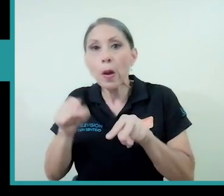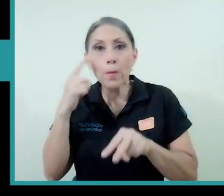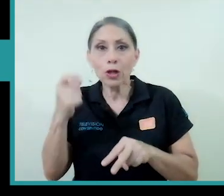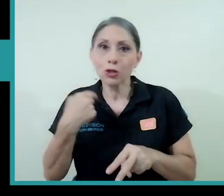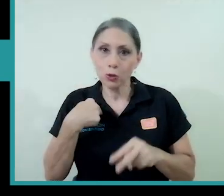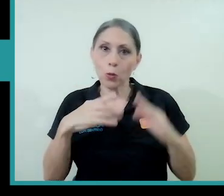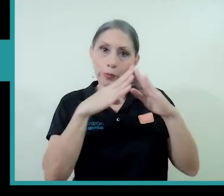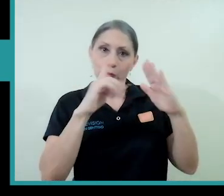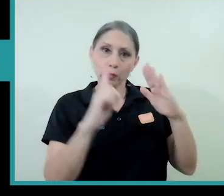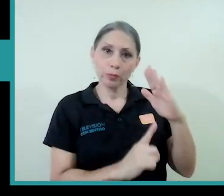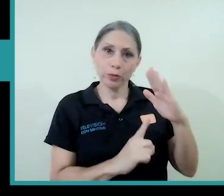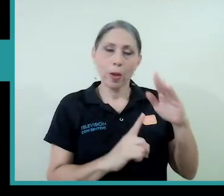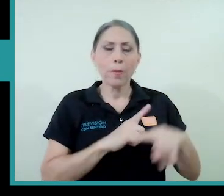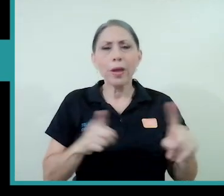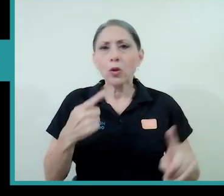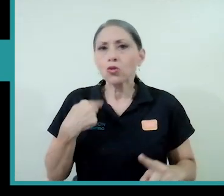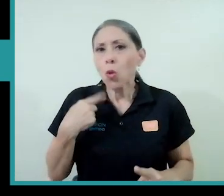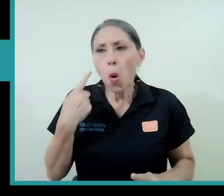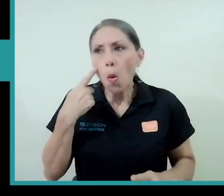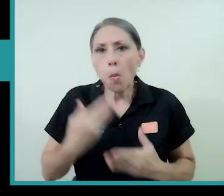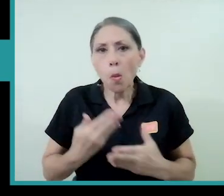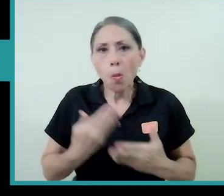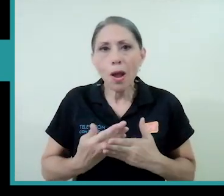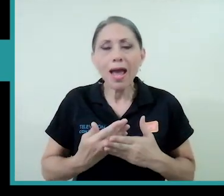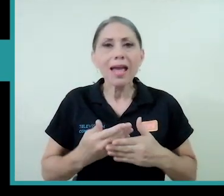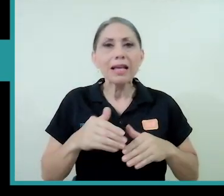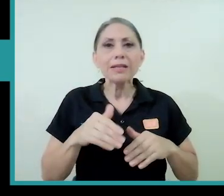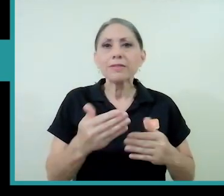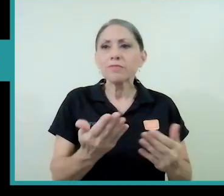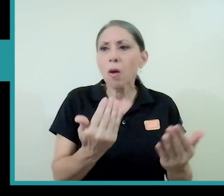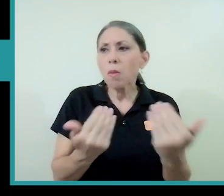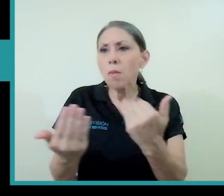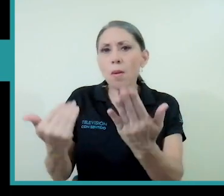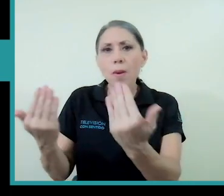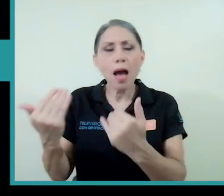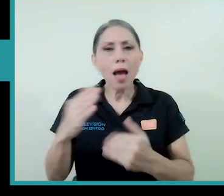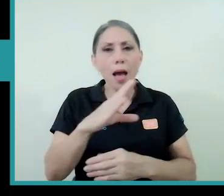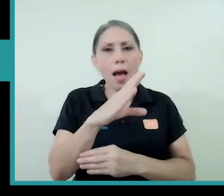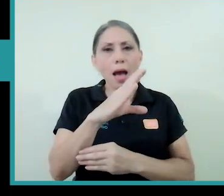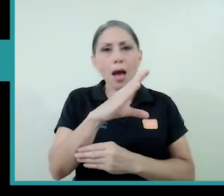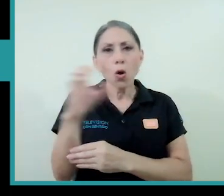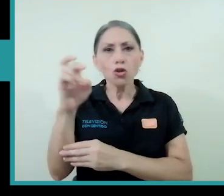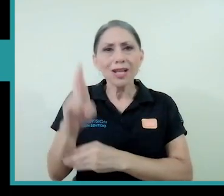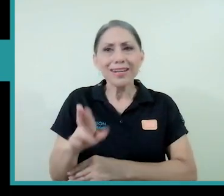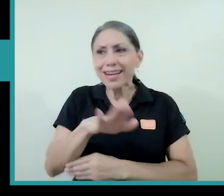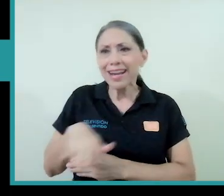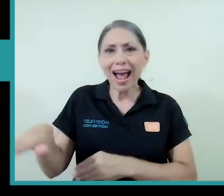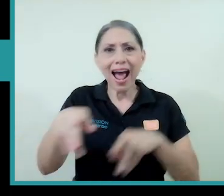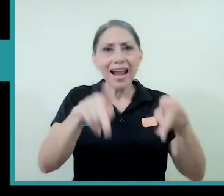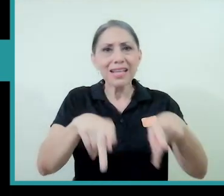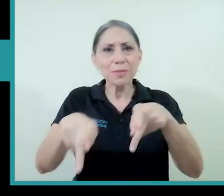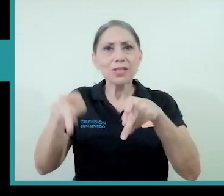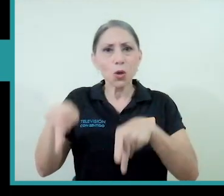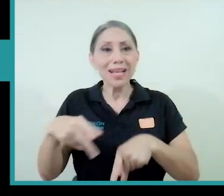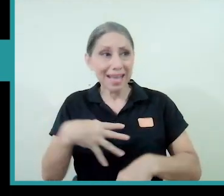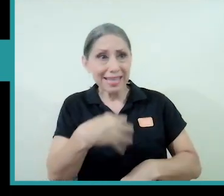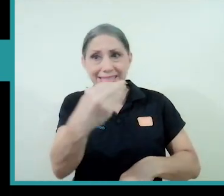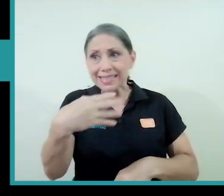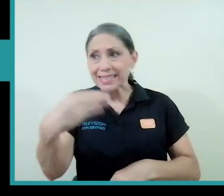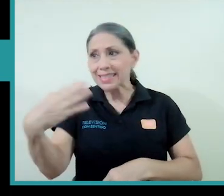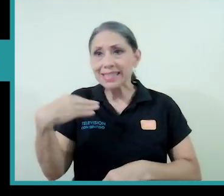se convocó a las personas de todo Costa Rica a salir a orar a lugares específicos.